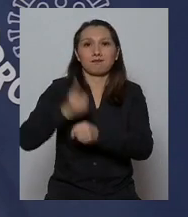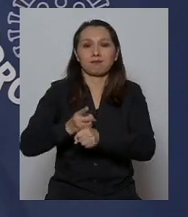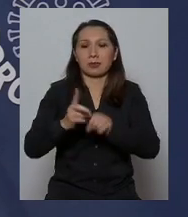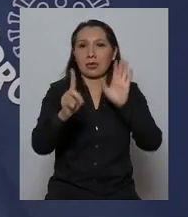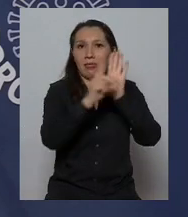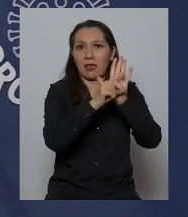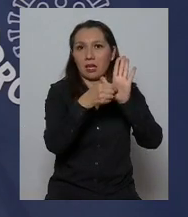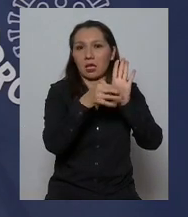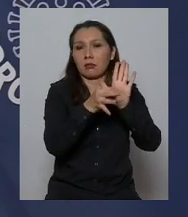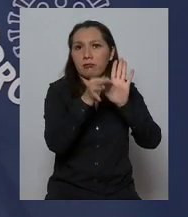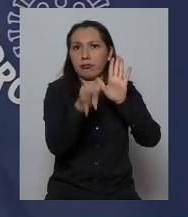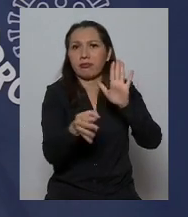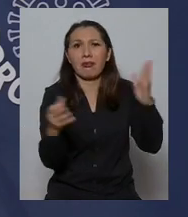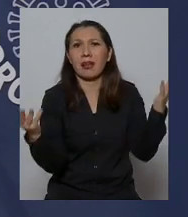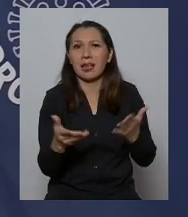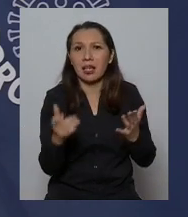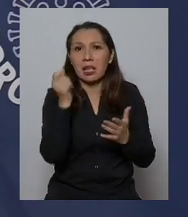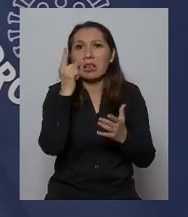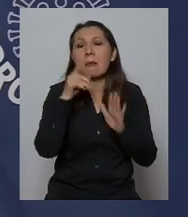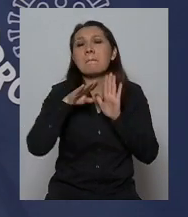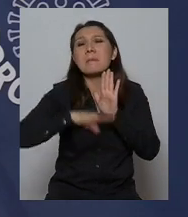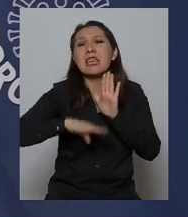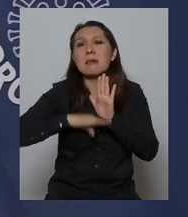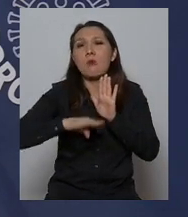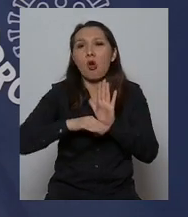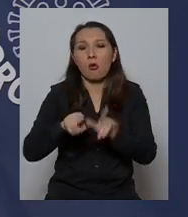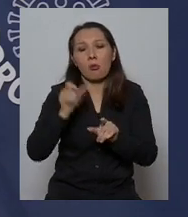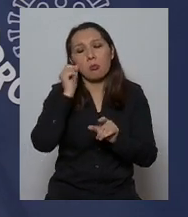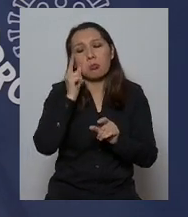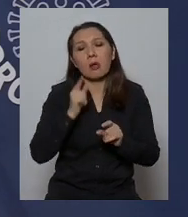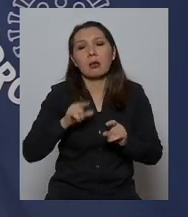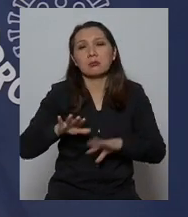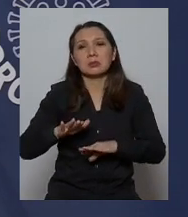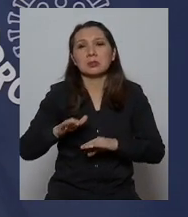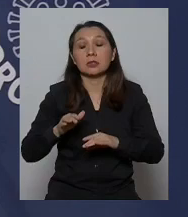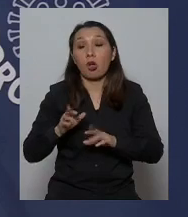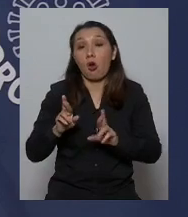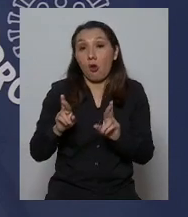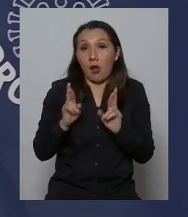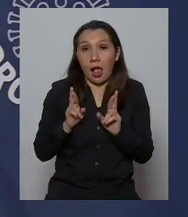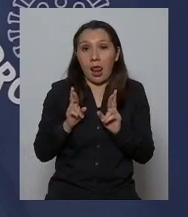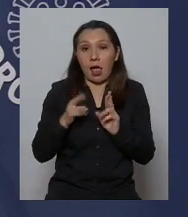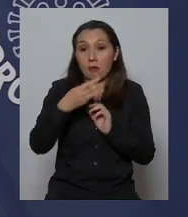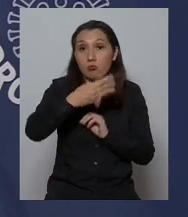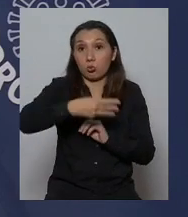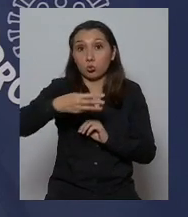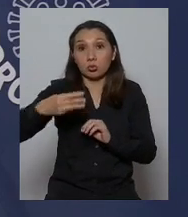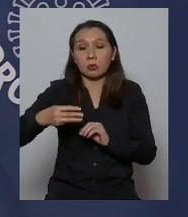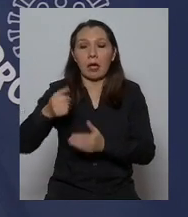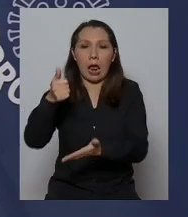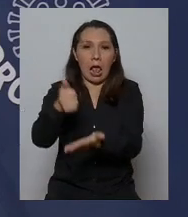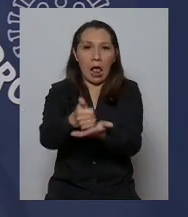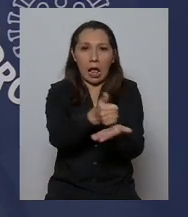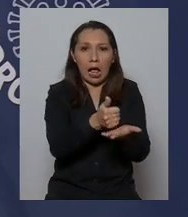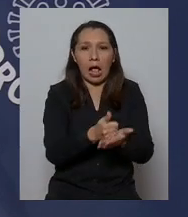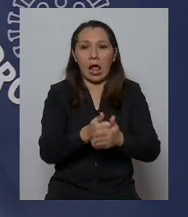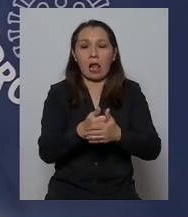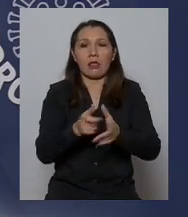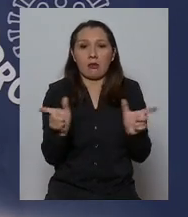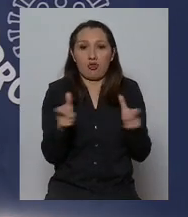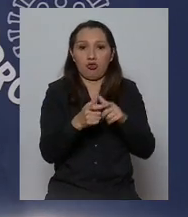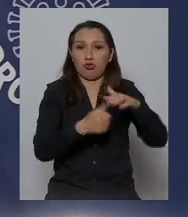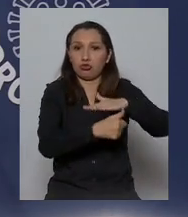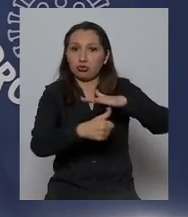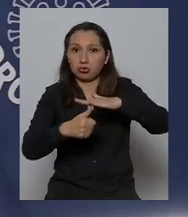que tiene que entenderse como un mínimo y ojalá los municipios los alcaldes los consejos